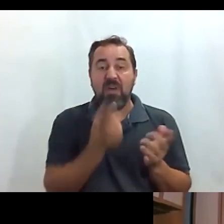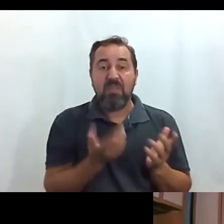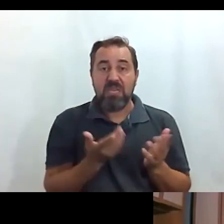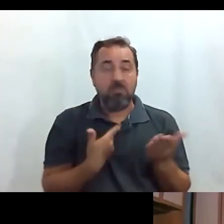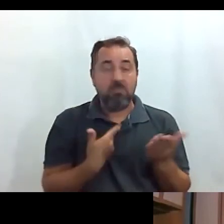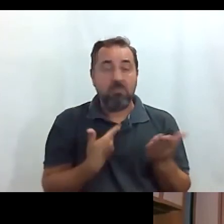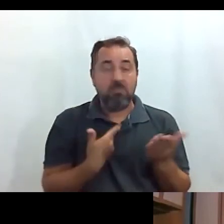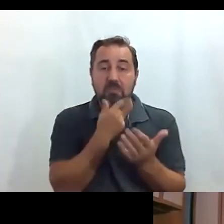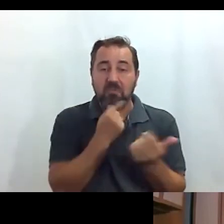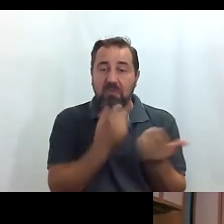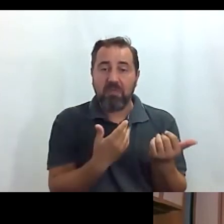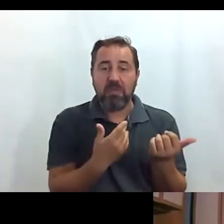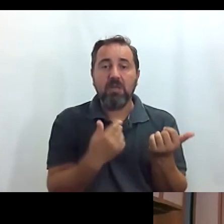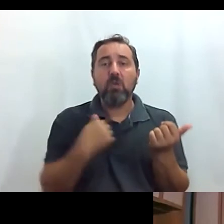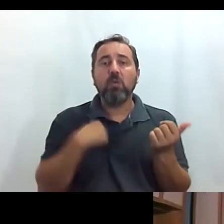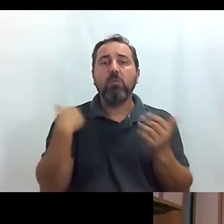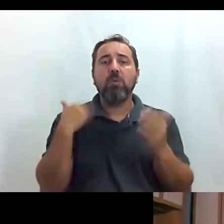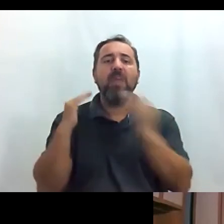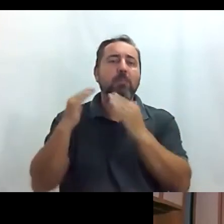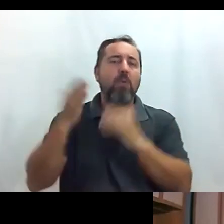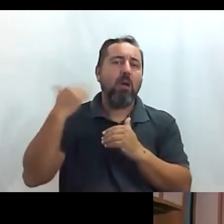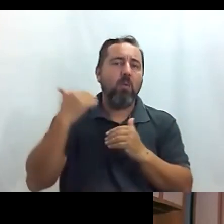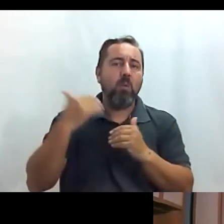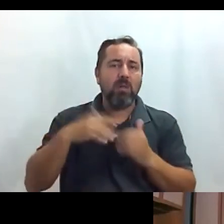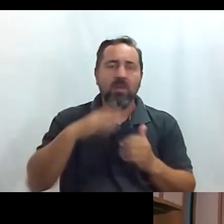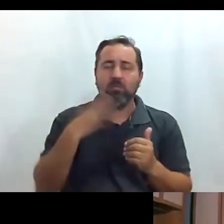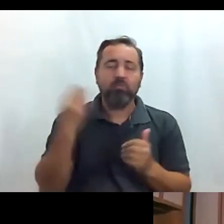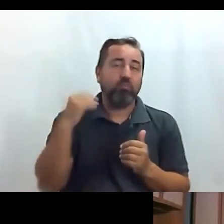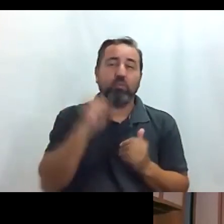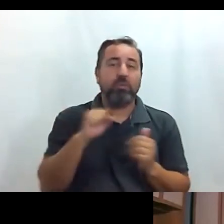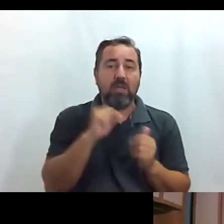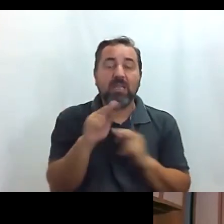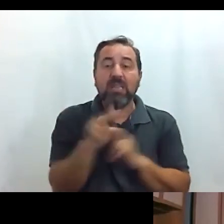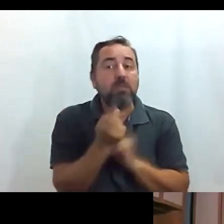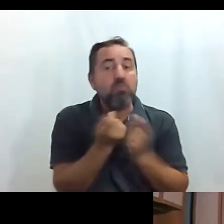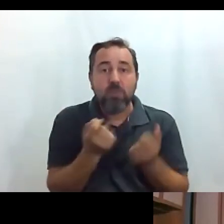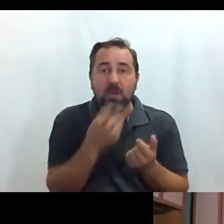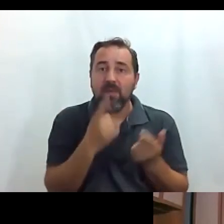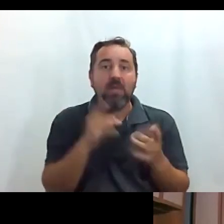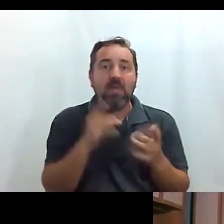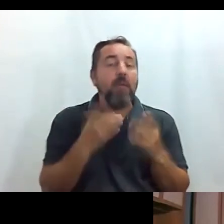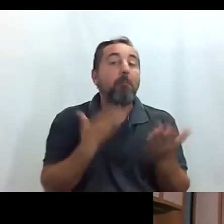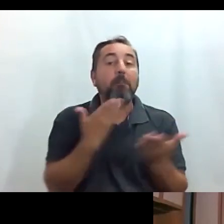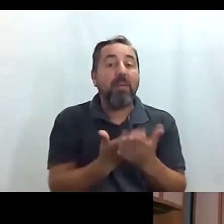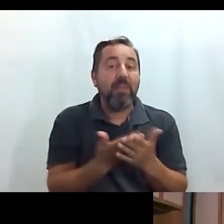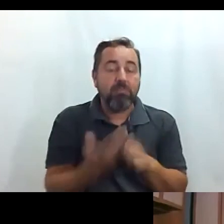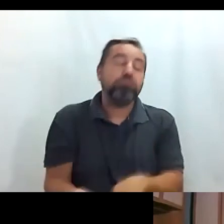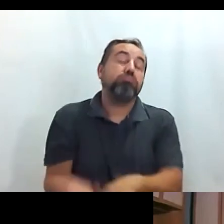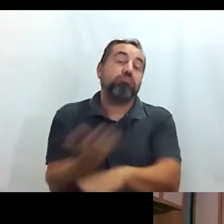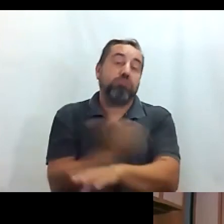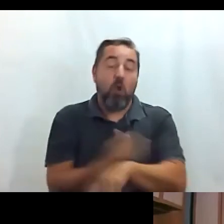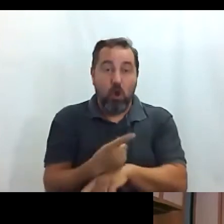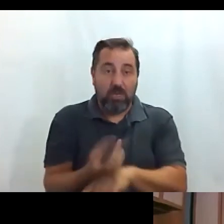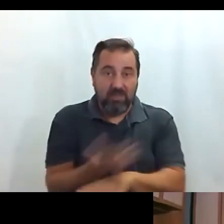pedirlos yo vengo de la época hace muchísimos años que había pocos taxis y había que pedirlos con muchísimas horas de